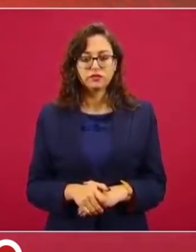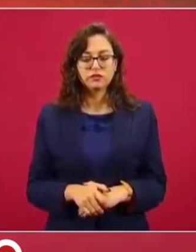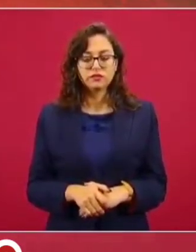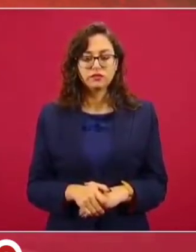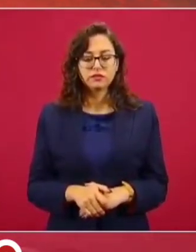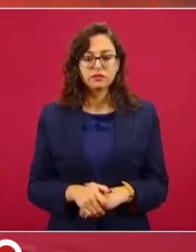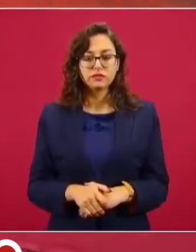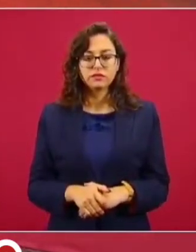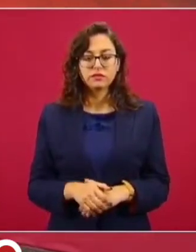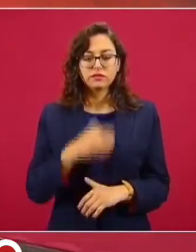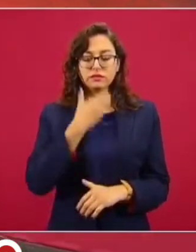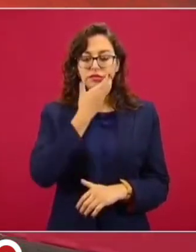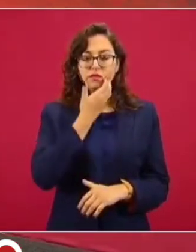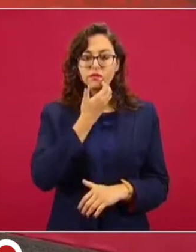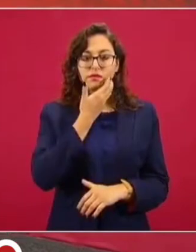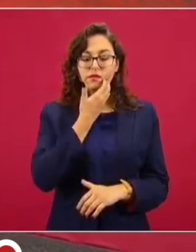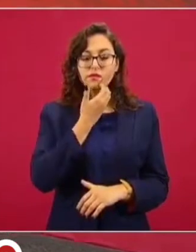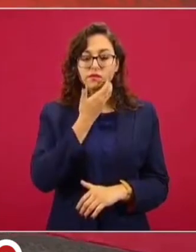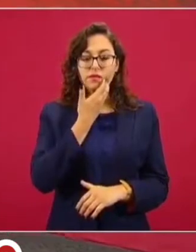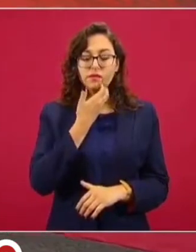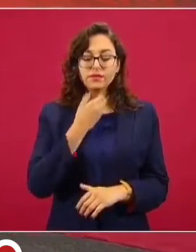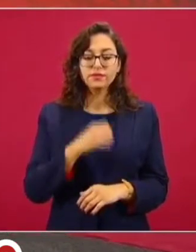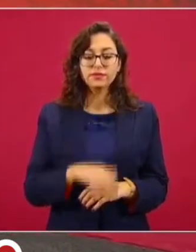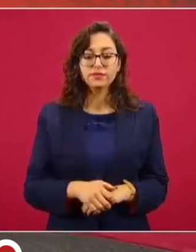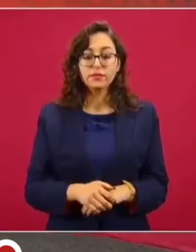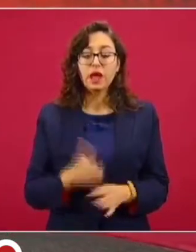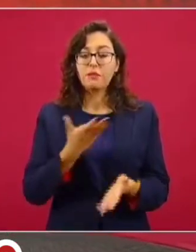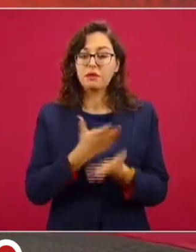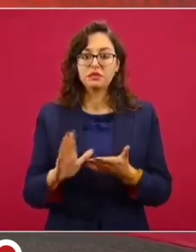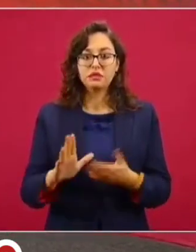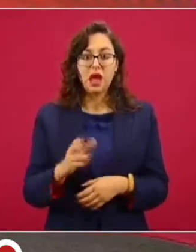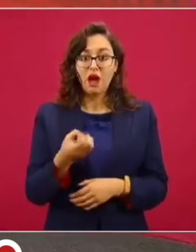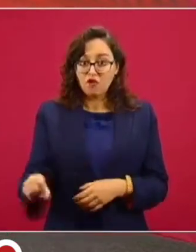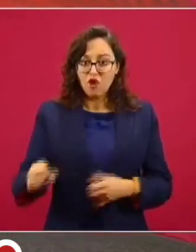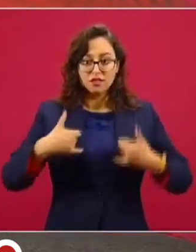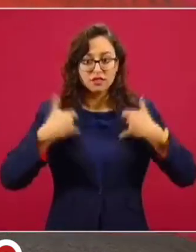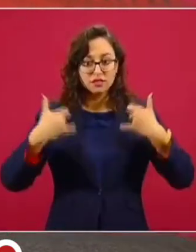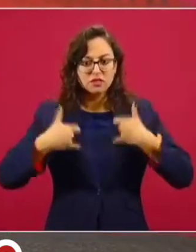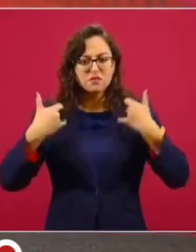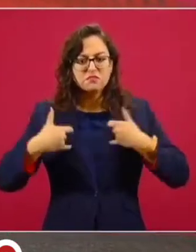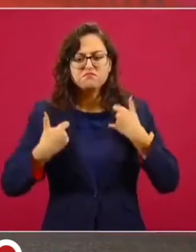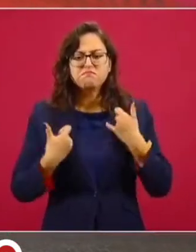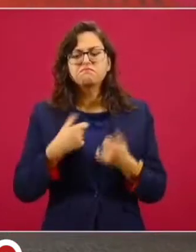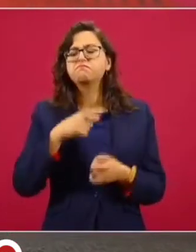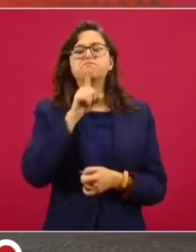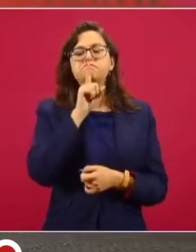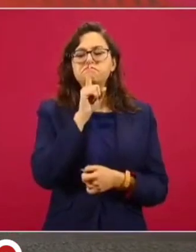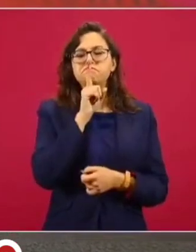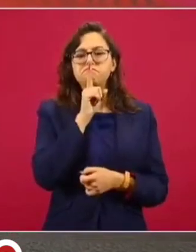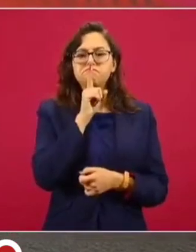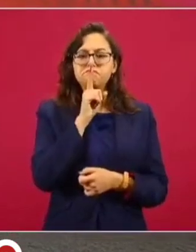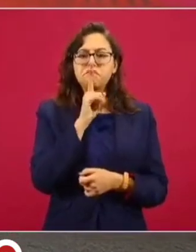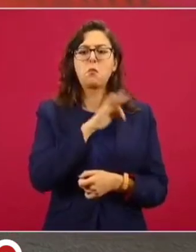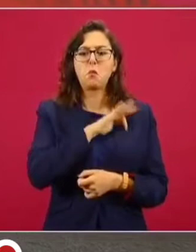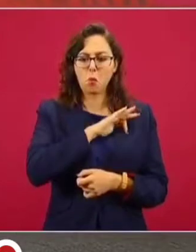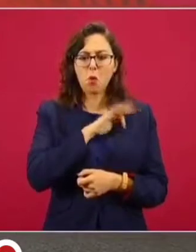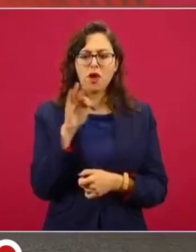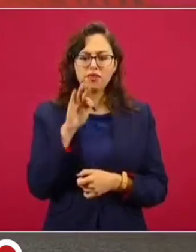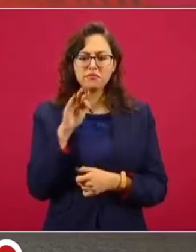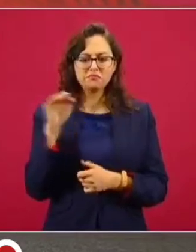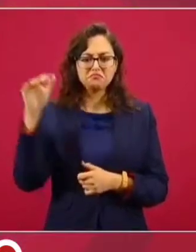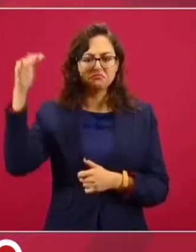jóvenes, pueden ser mayores